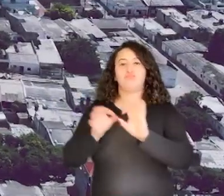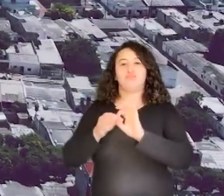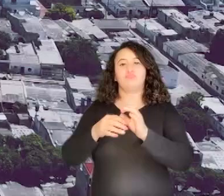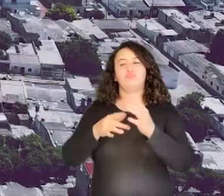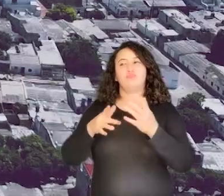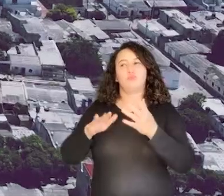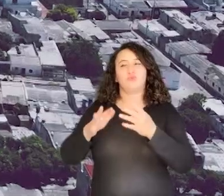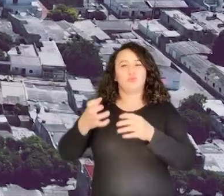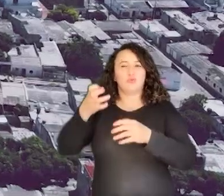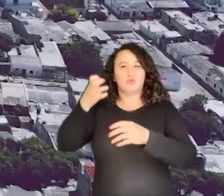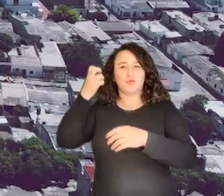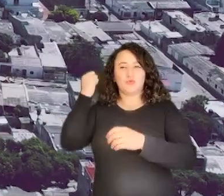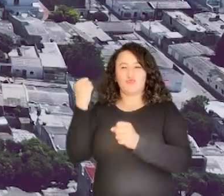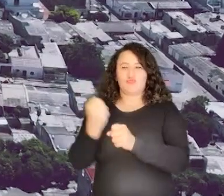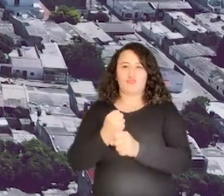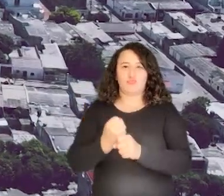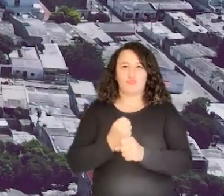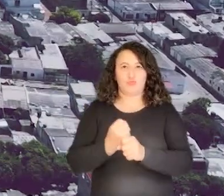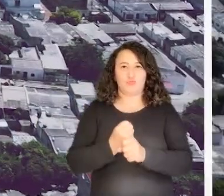vinculadas a labores pecuarias.